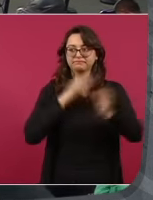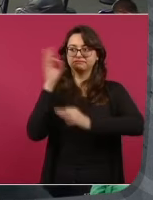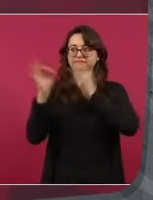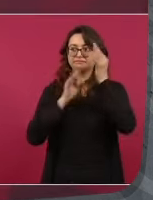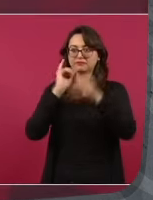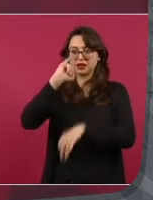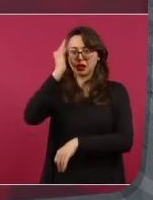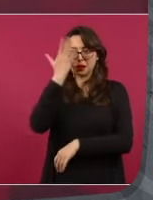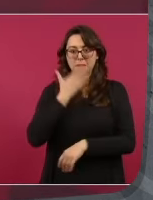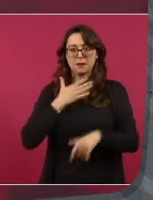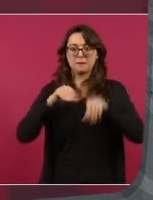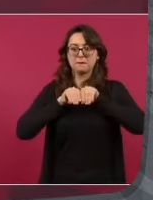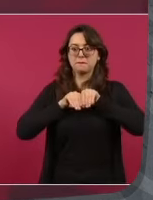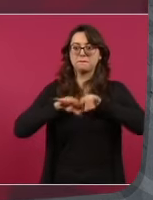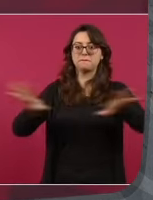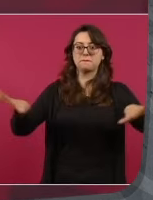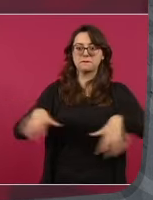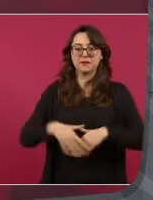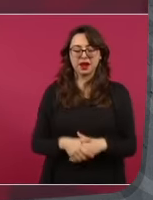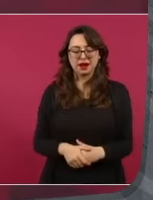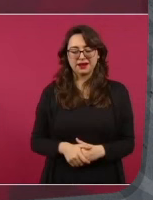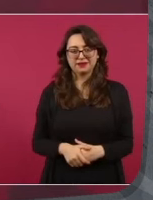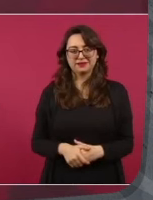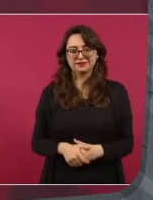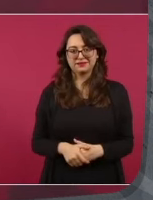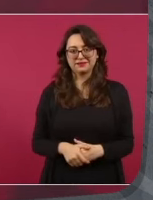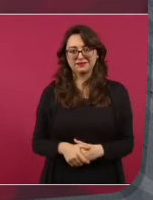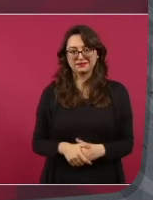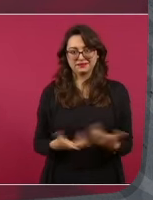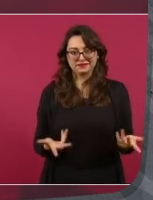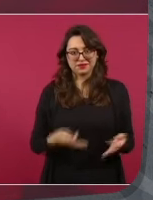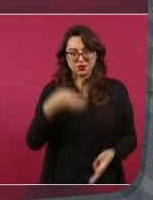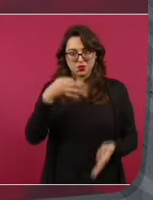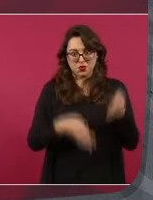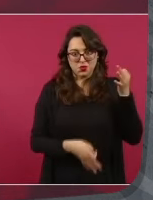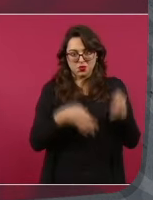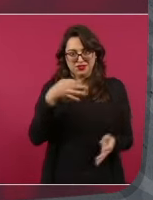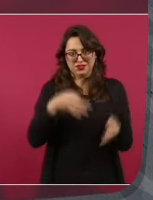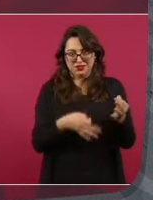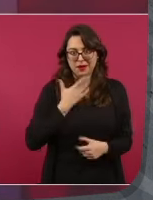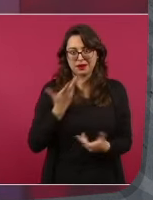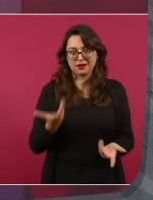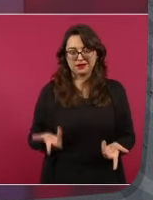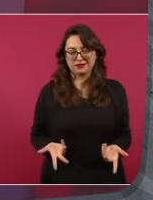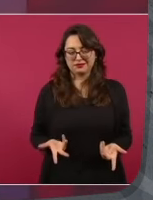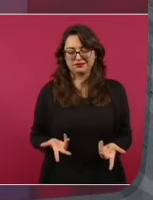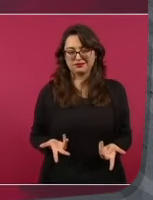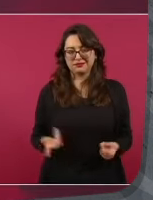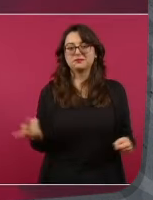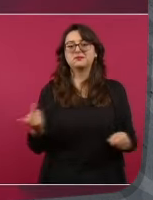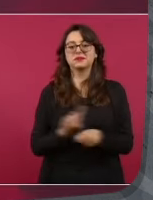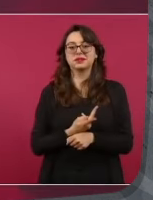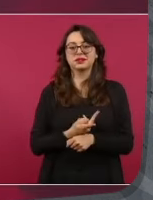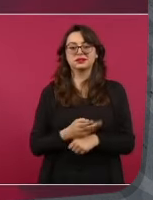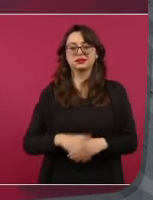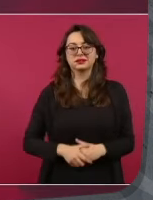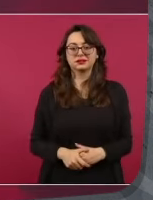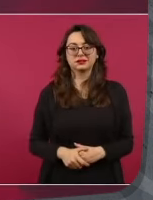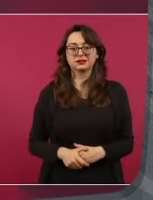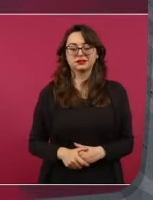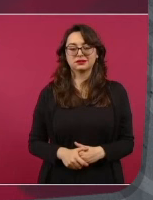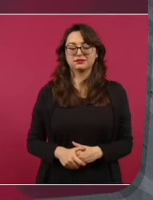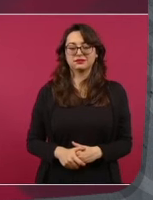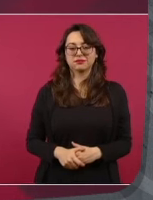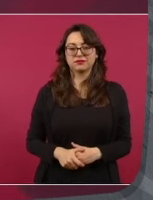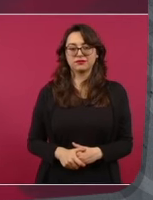que viene aparejada con una acción judicial de ese tipo, que no les comenté